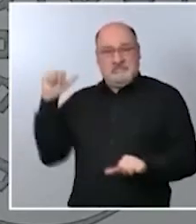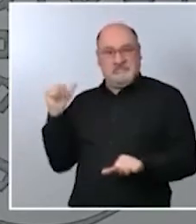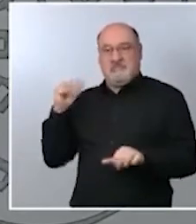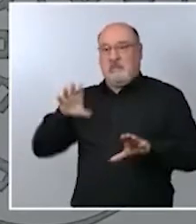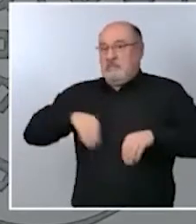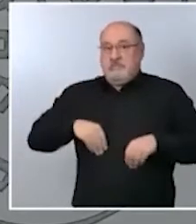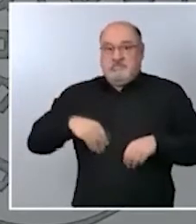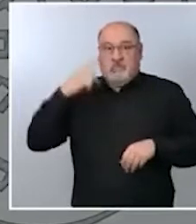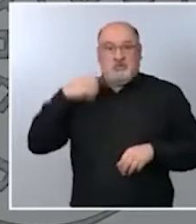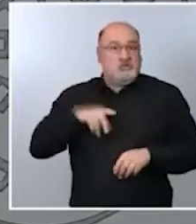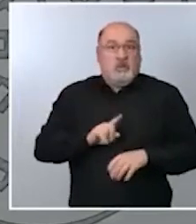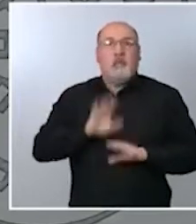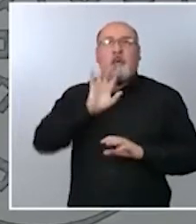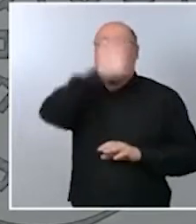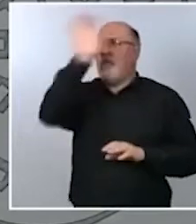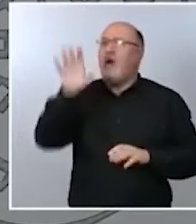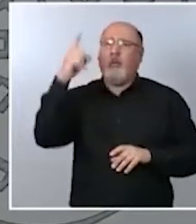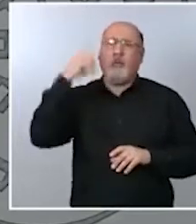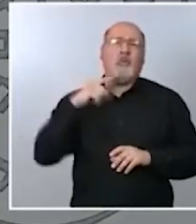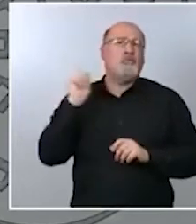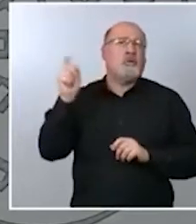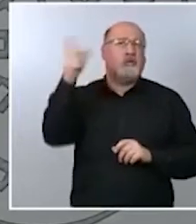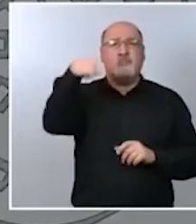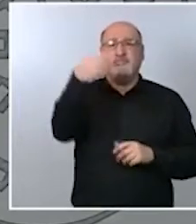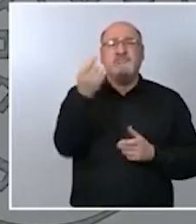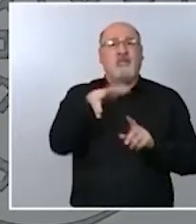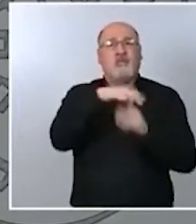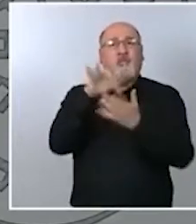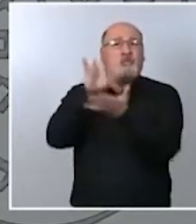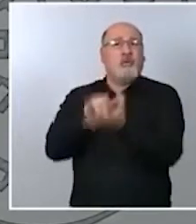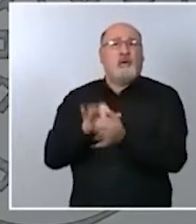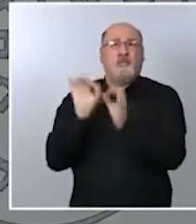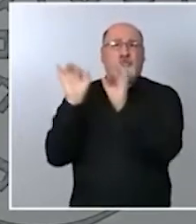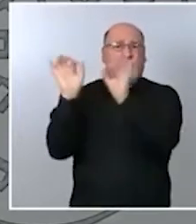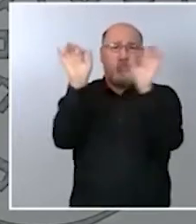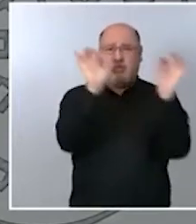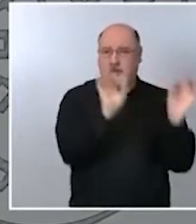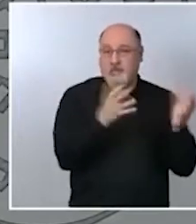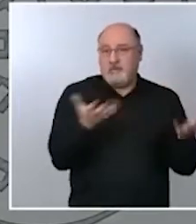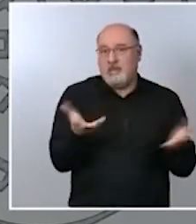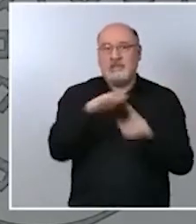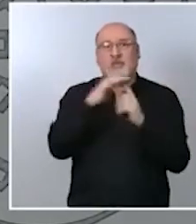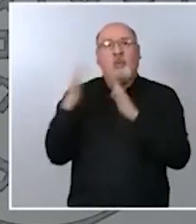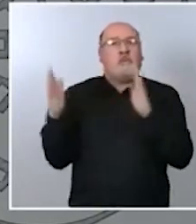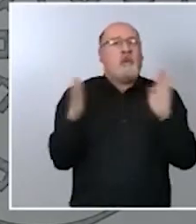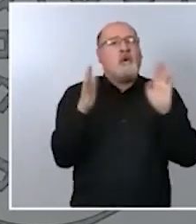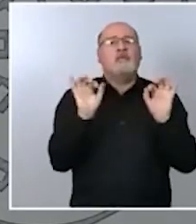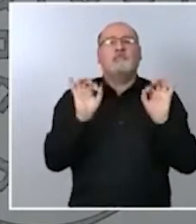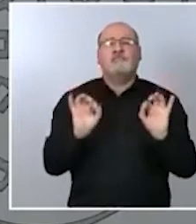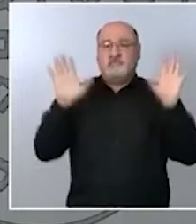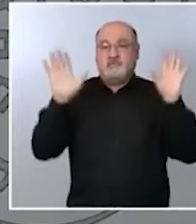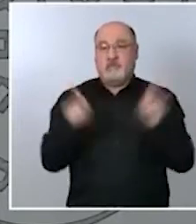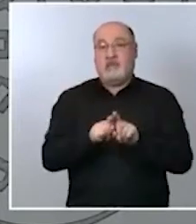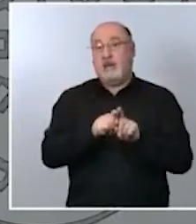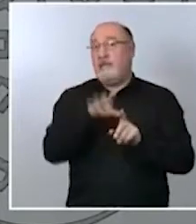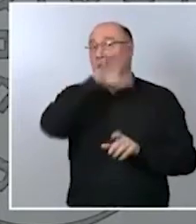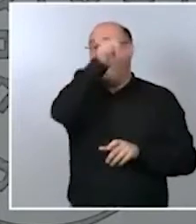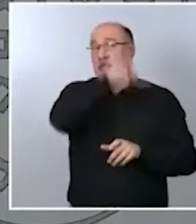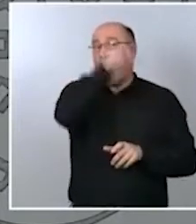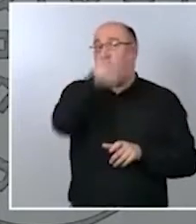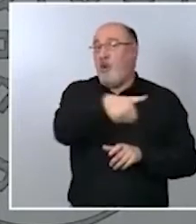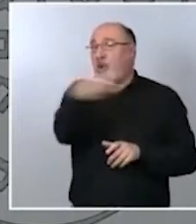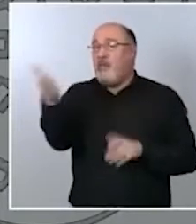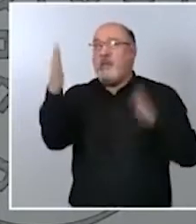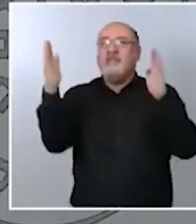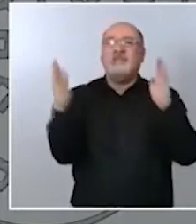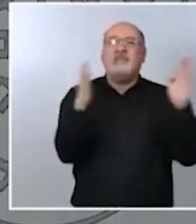circunstancia es frecuente también lo es que se encuentren en situaciones en las que una gran parte de la población durante un tiempo durante